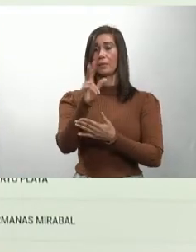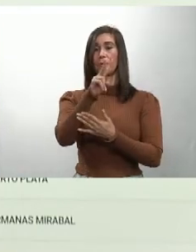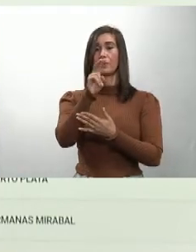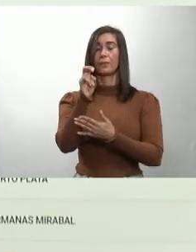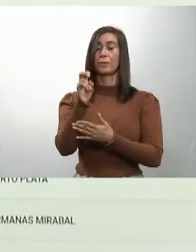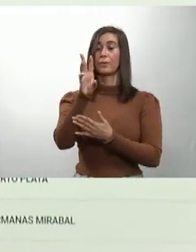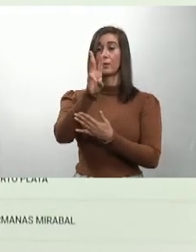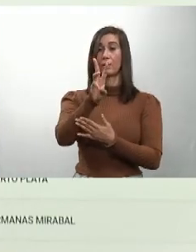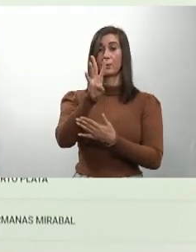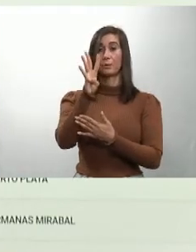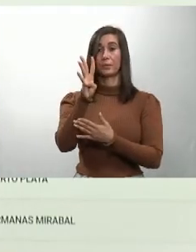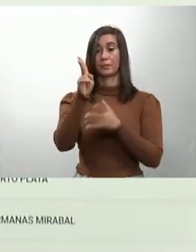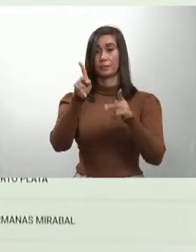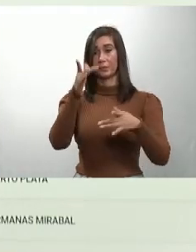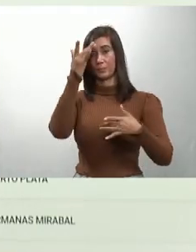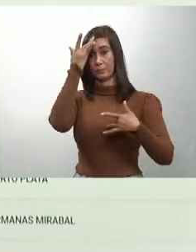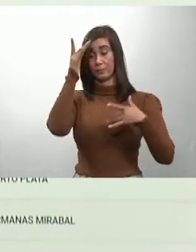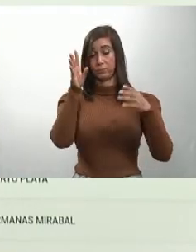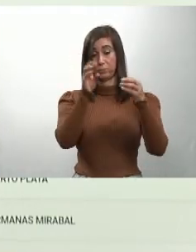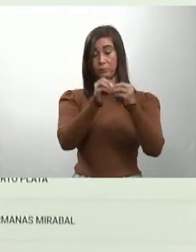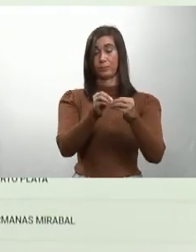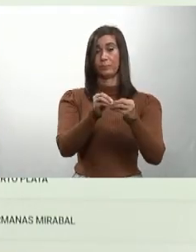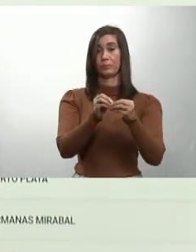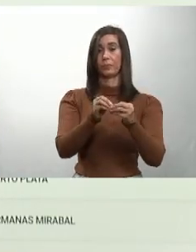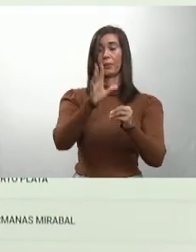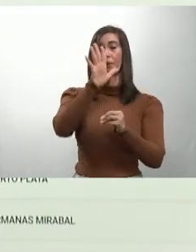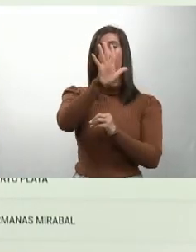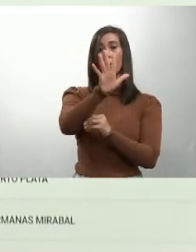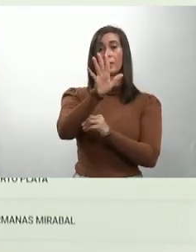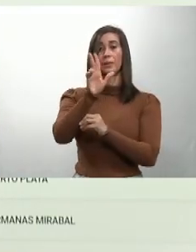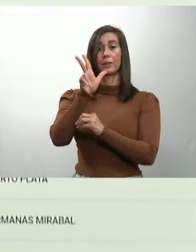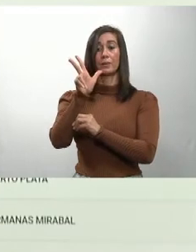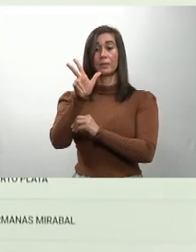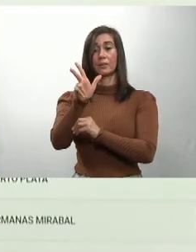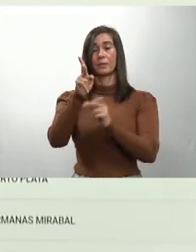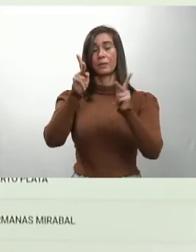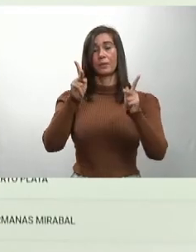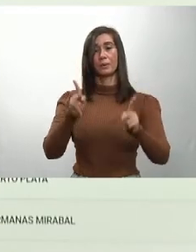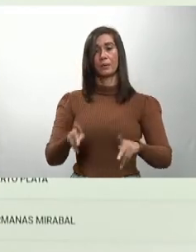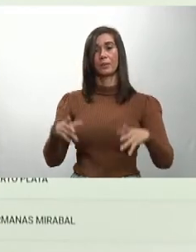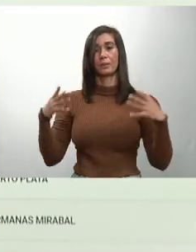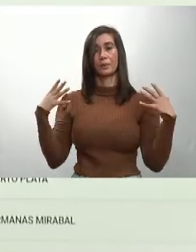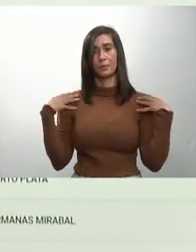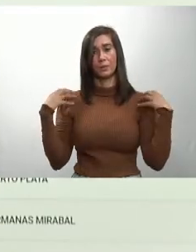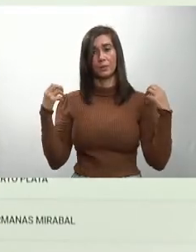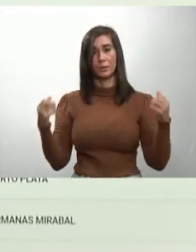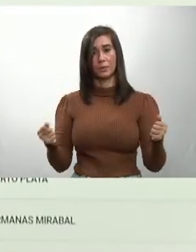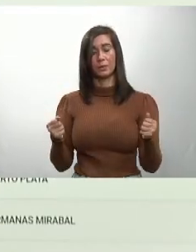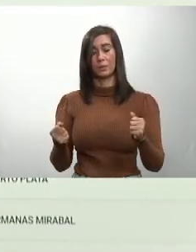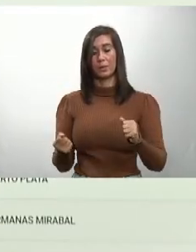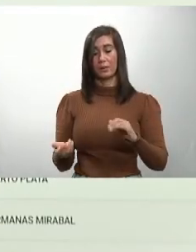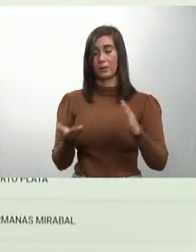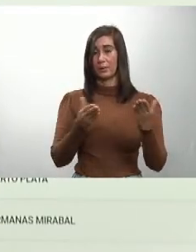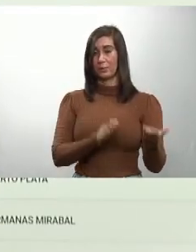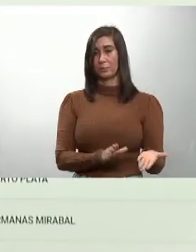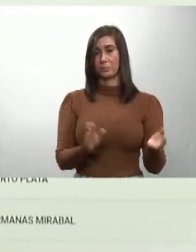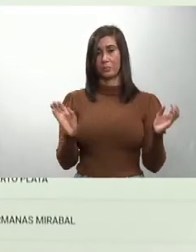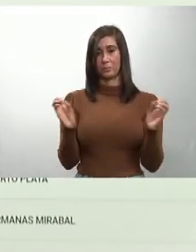264 acumulados, 53 recuperados, 0 fallecimientos.